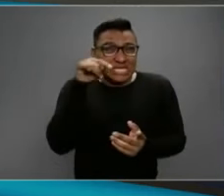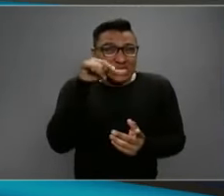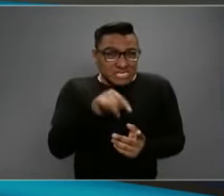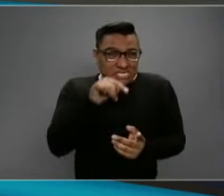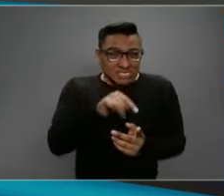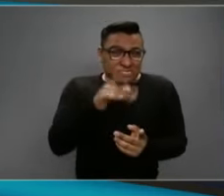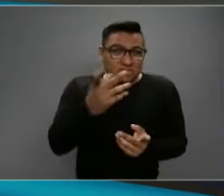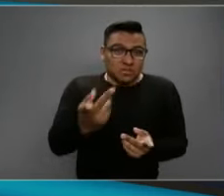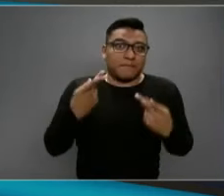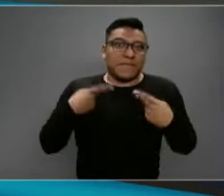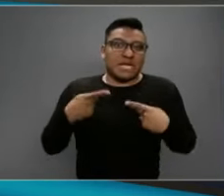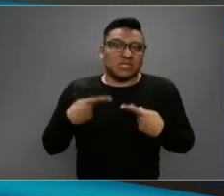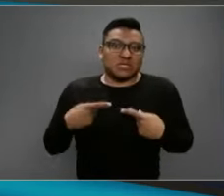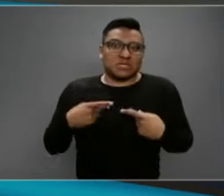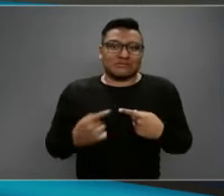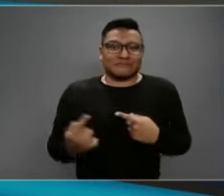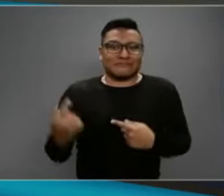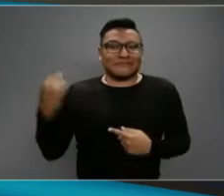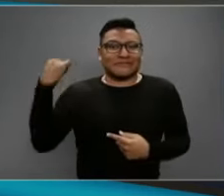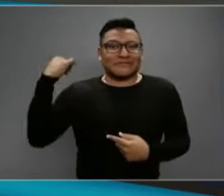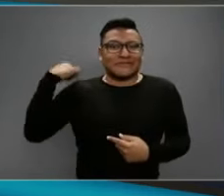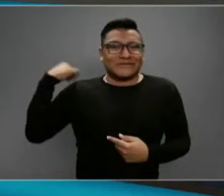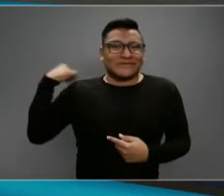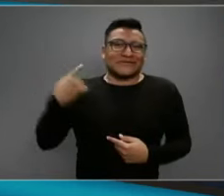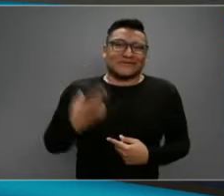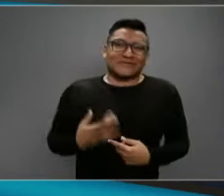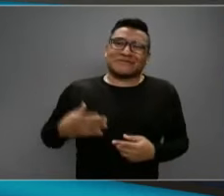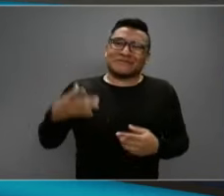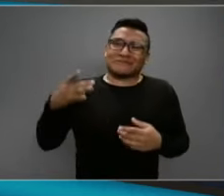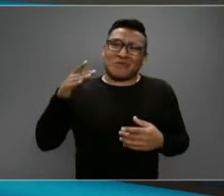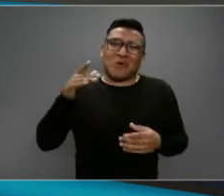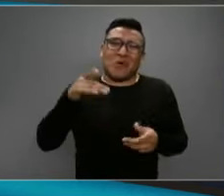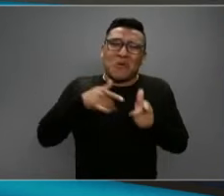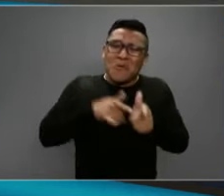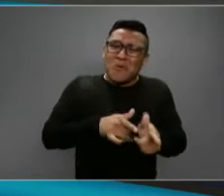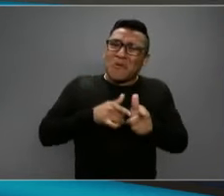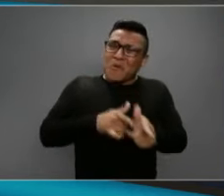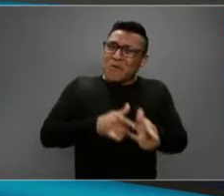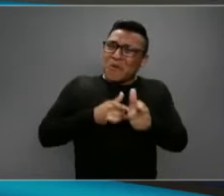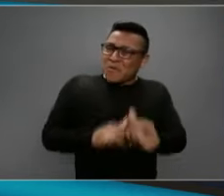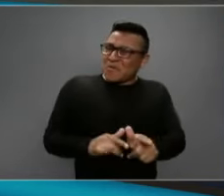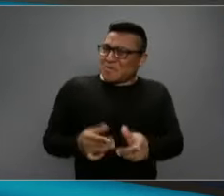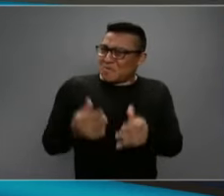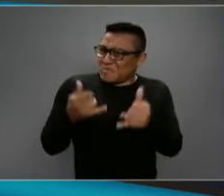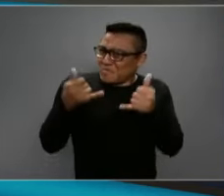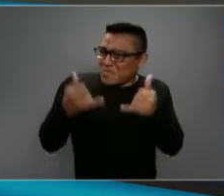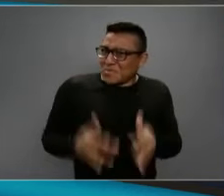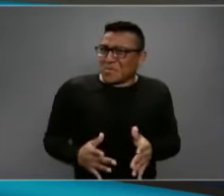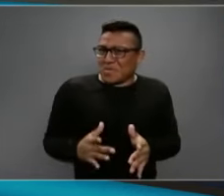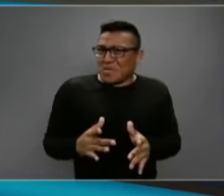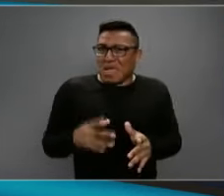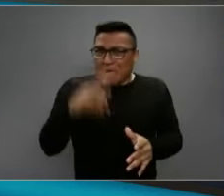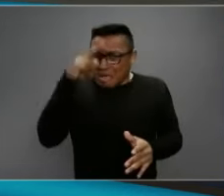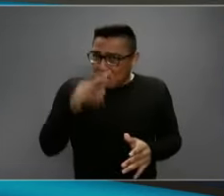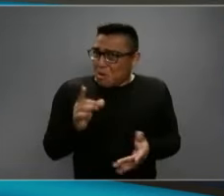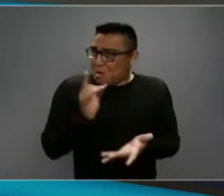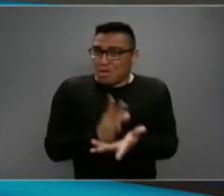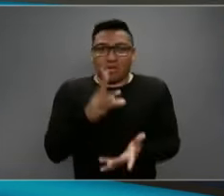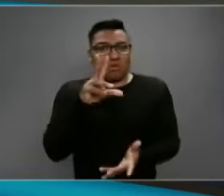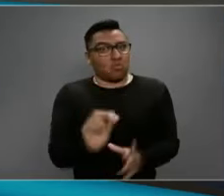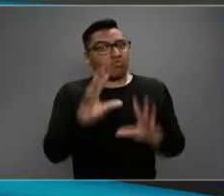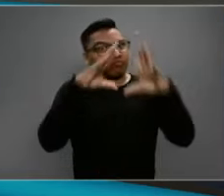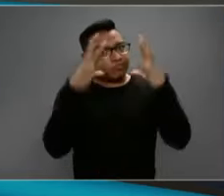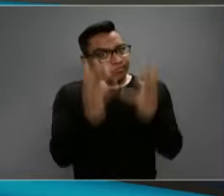rompiendo la espalda para contener este problema. No solo en México, a nivel mundial, deben de ser